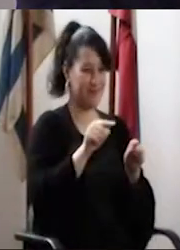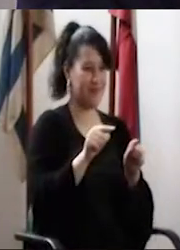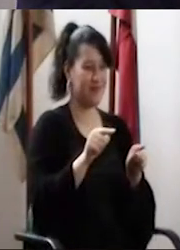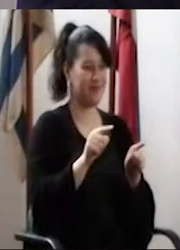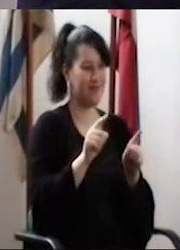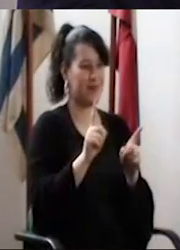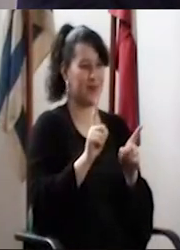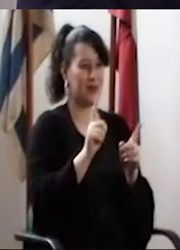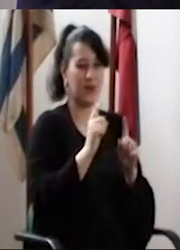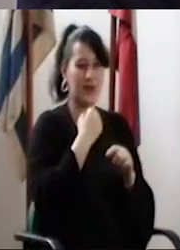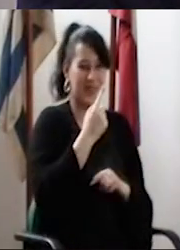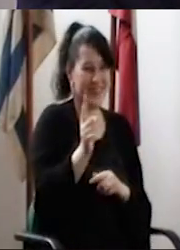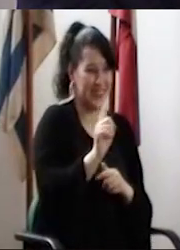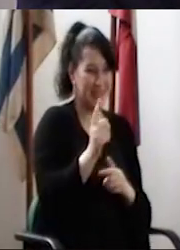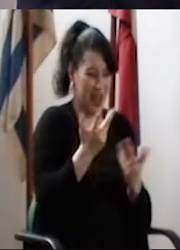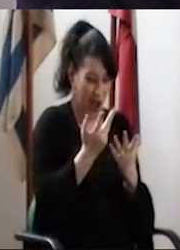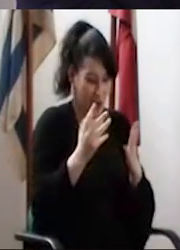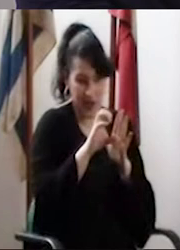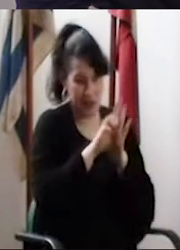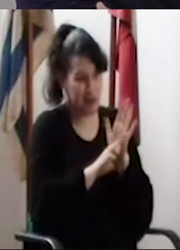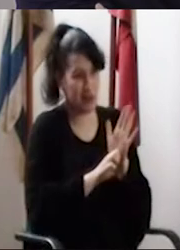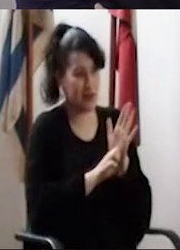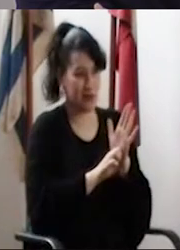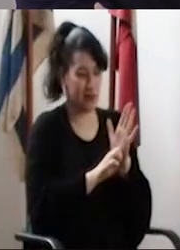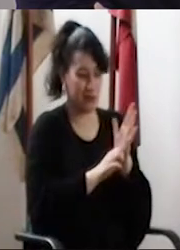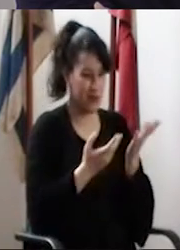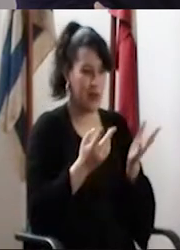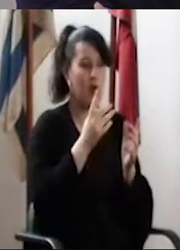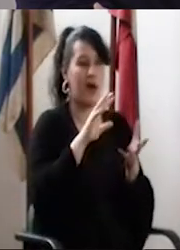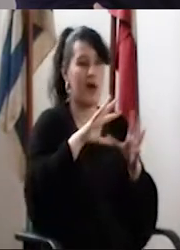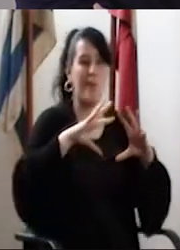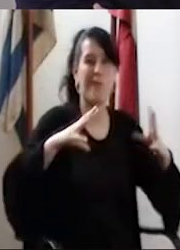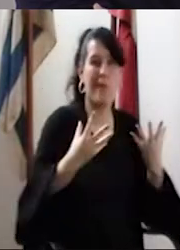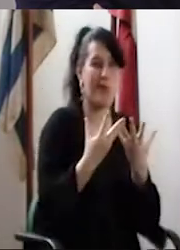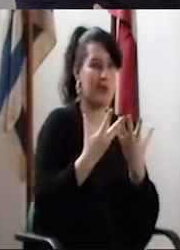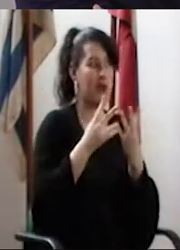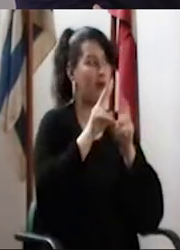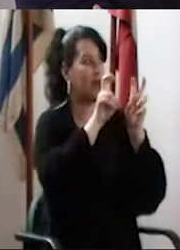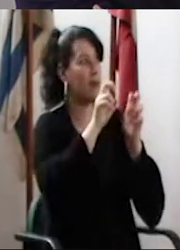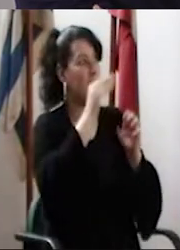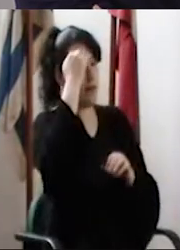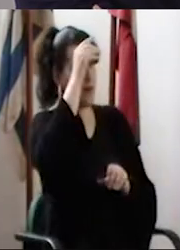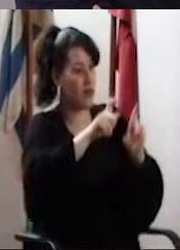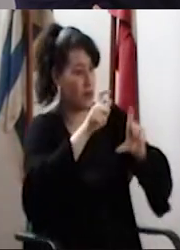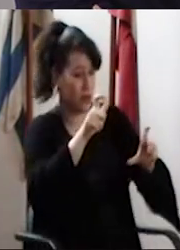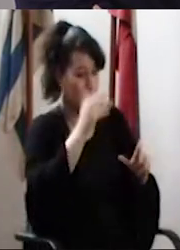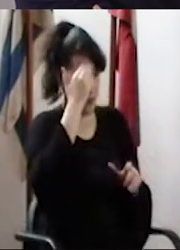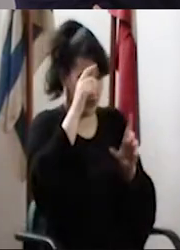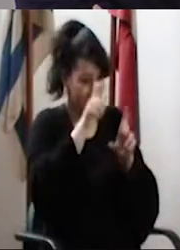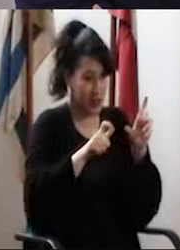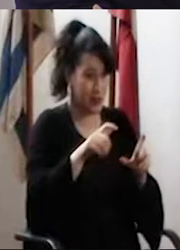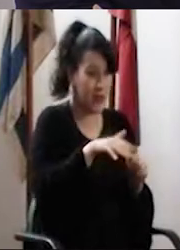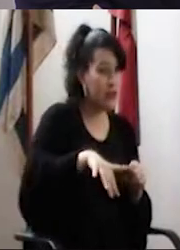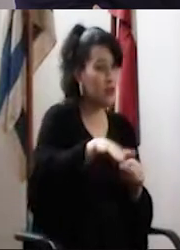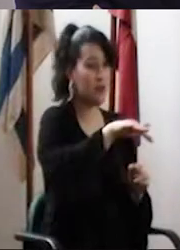revés, que no aplica en el mundo académico. No aplica en el mundo académico. En el mundo académico, el